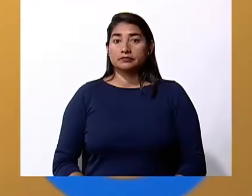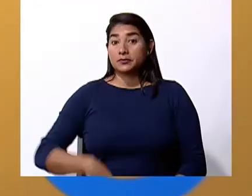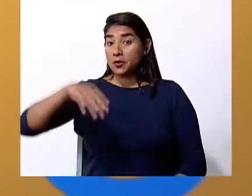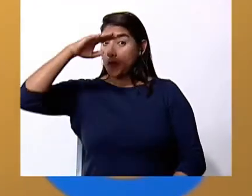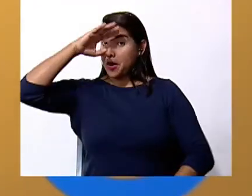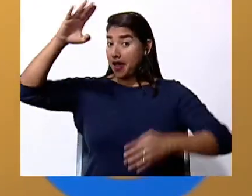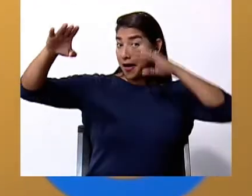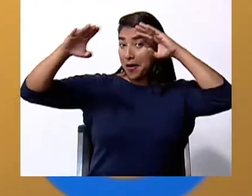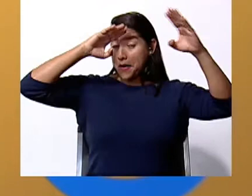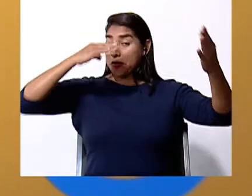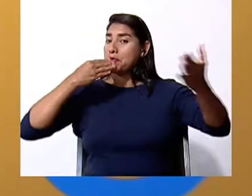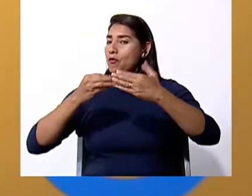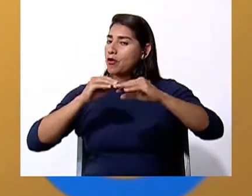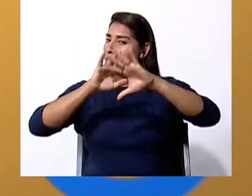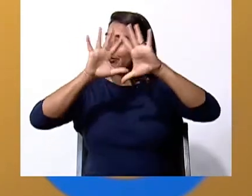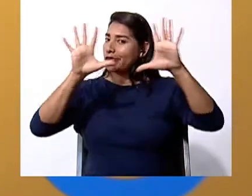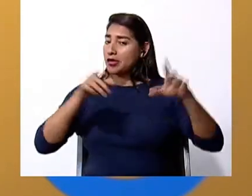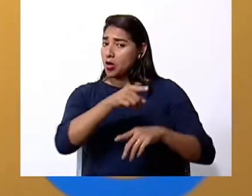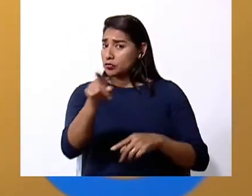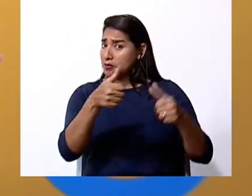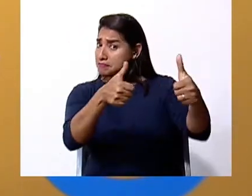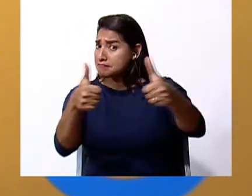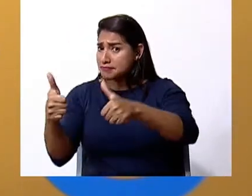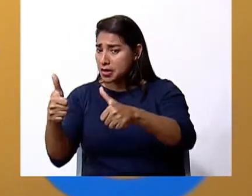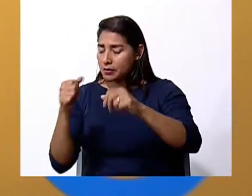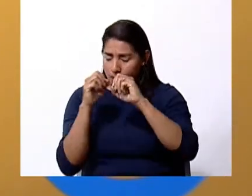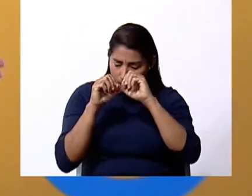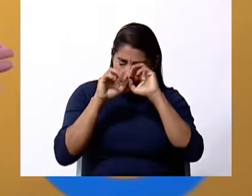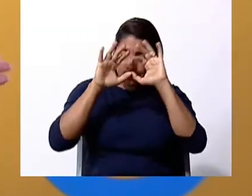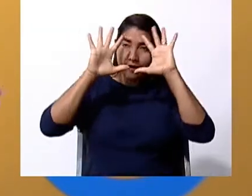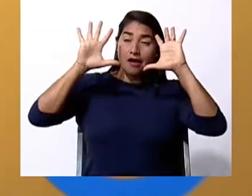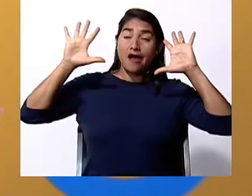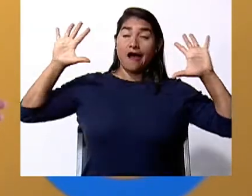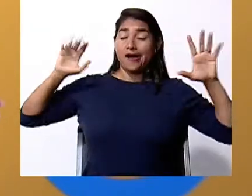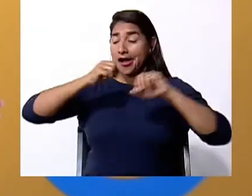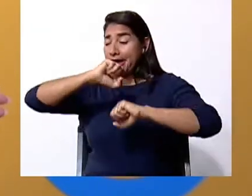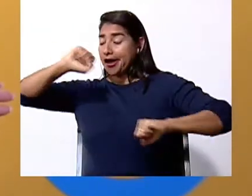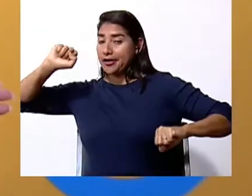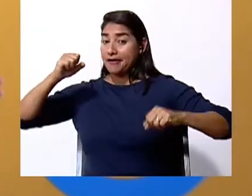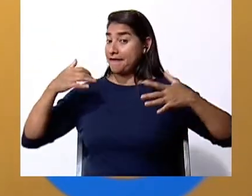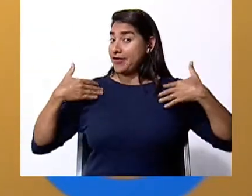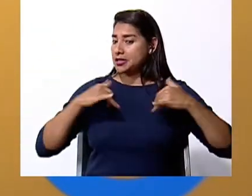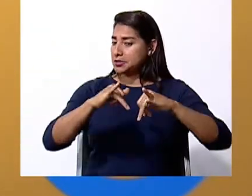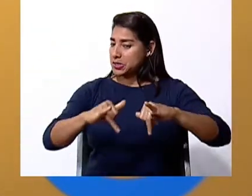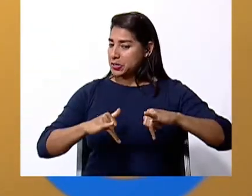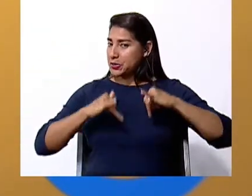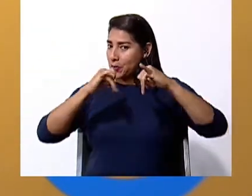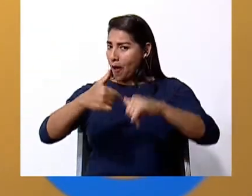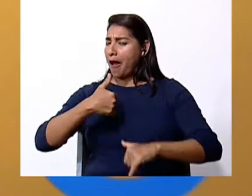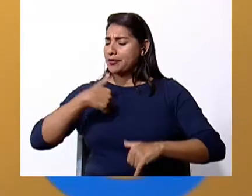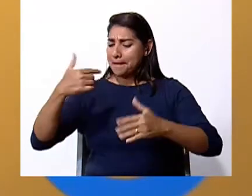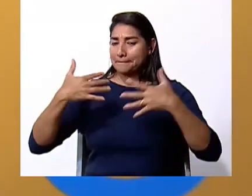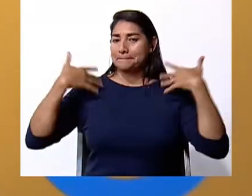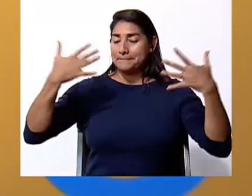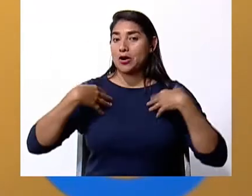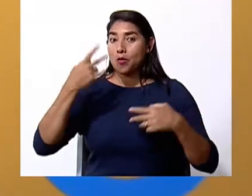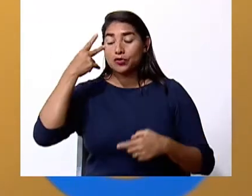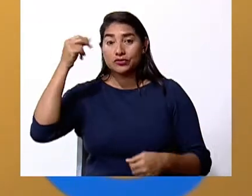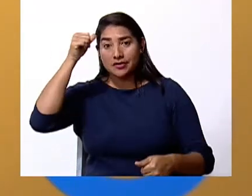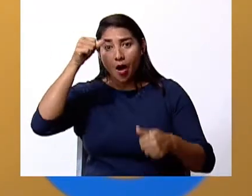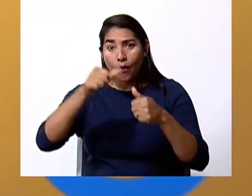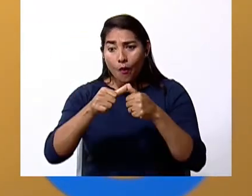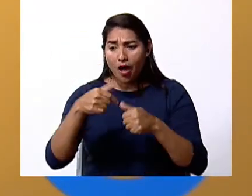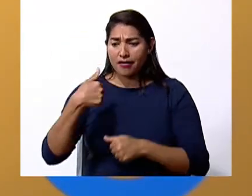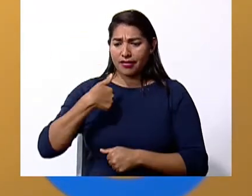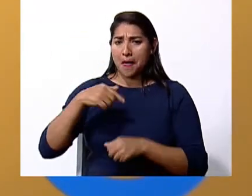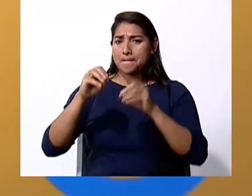Hola, hola, buenos días, ¿cómo están? ¿Cómo amanecieron hoy? Contentos, igual que yo, me alegro muchísimo. ¿Se acuerdan de mí?